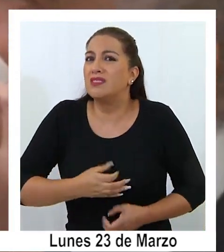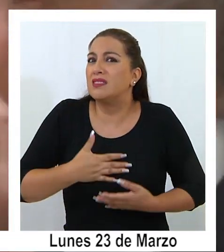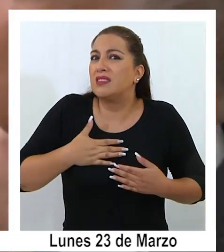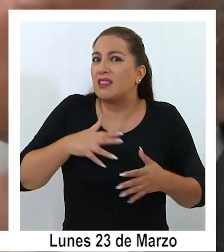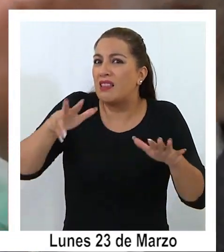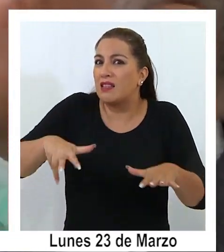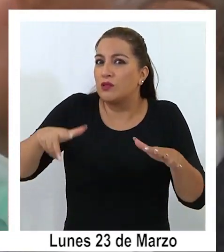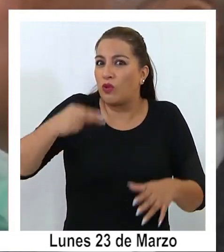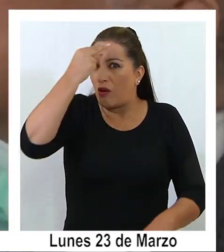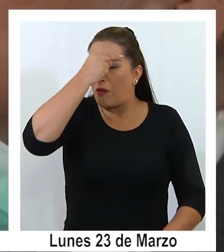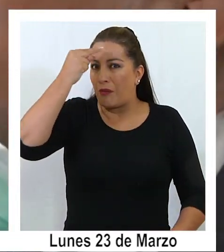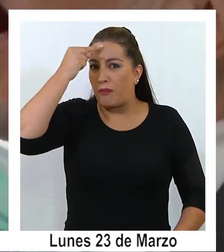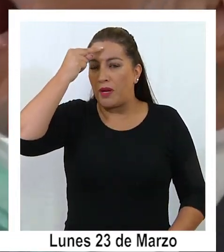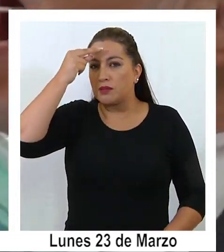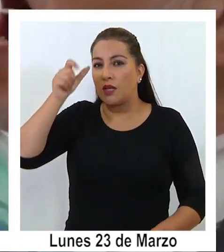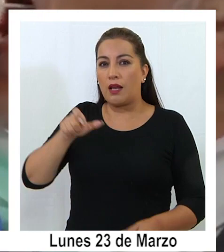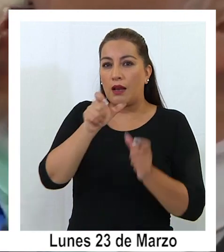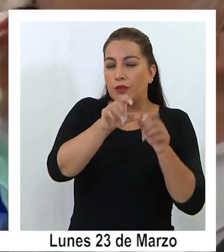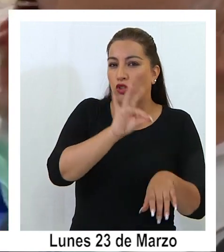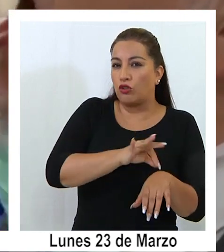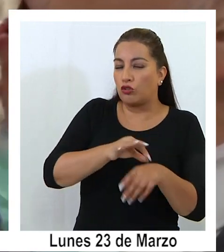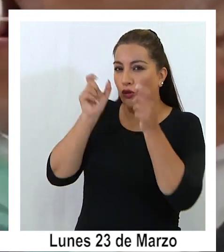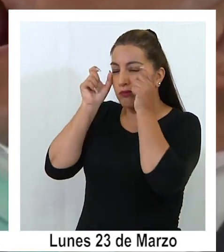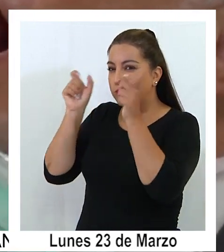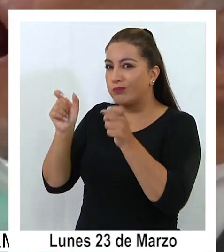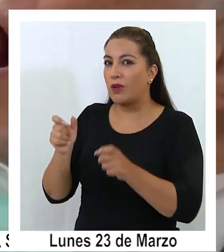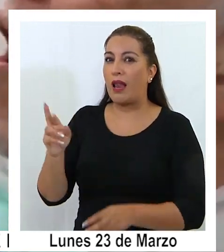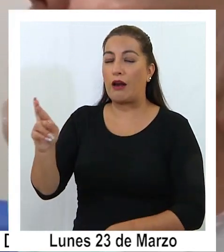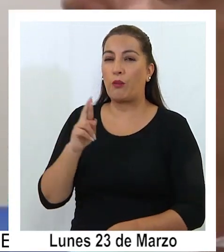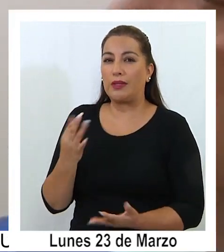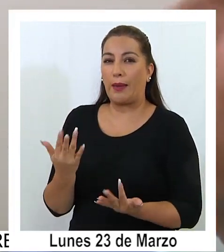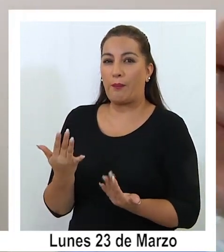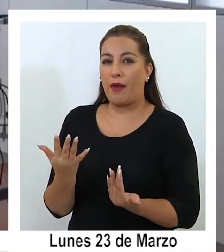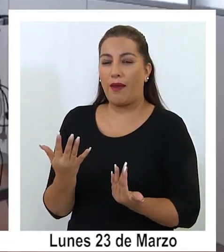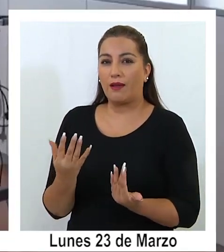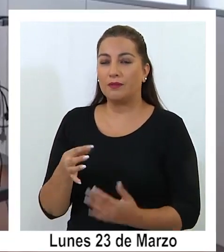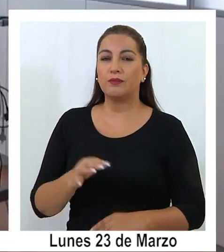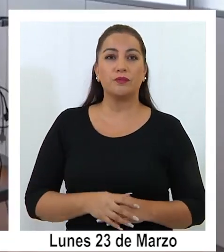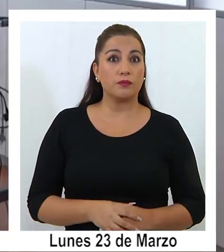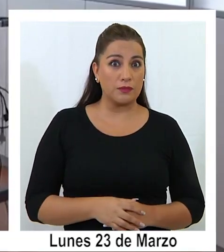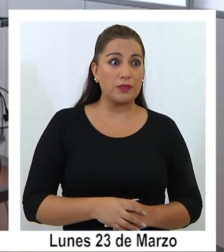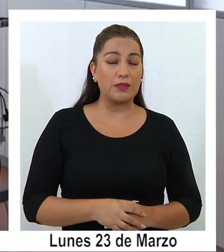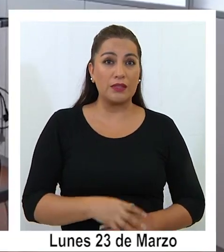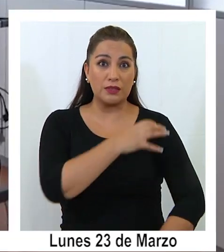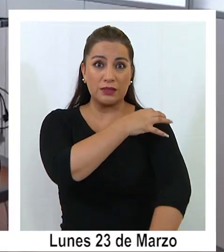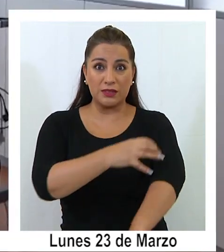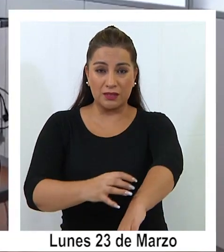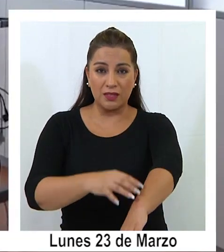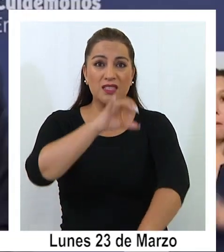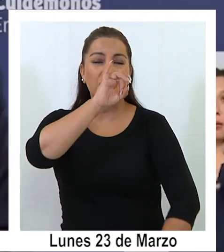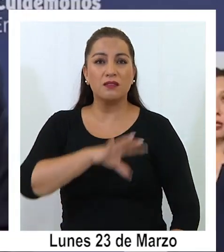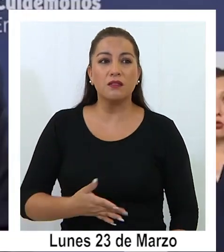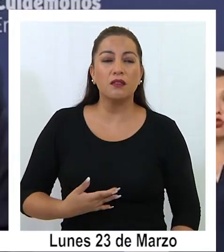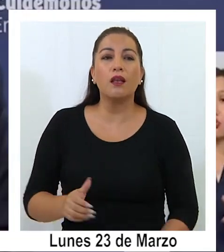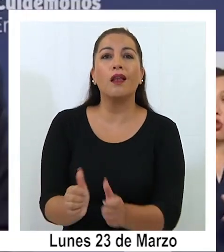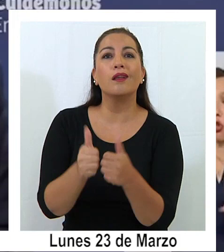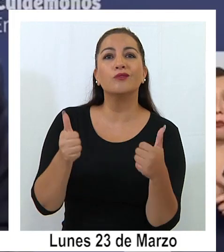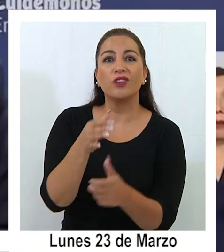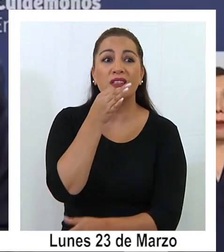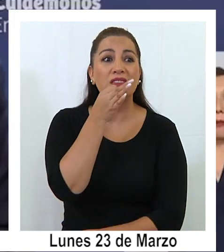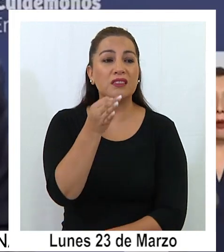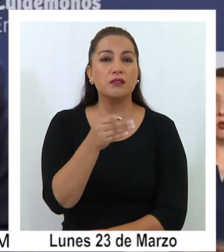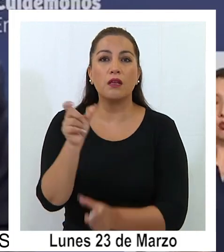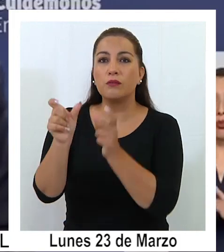marzo, para ser ingresados a vigilancia a la espera de los resultados. En tanto, a nivel nacional, las autoridades